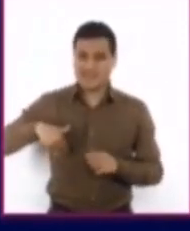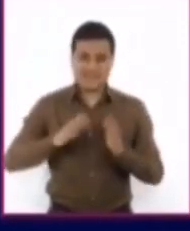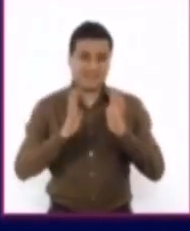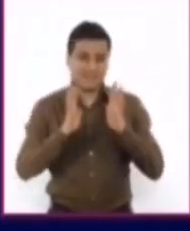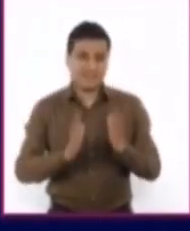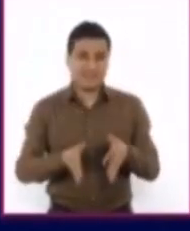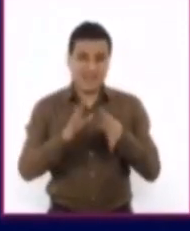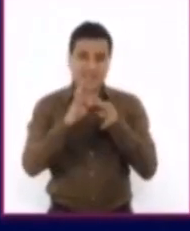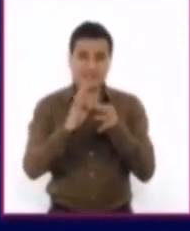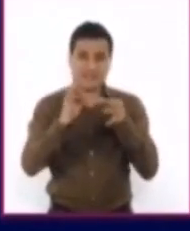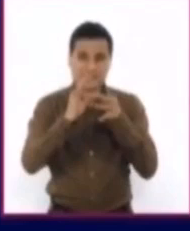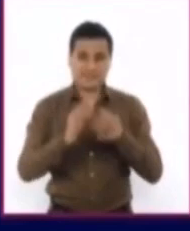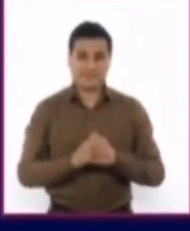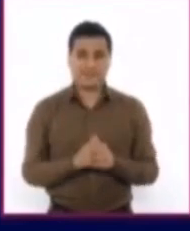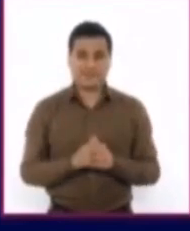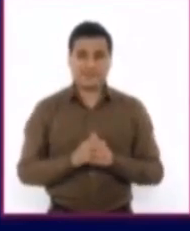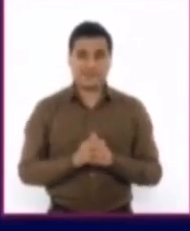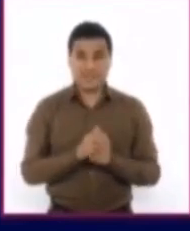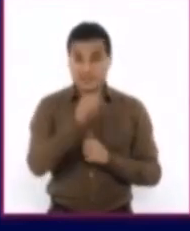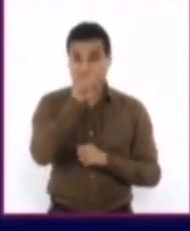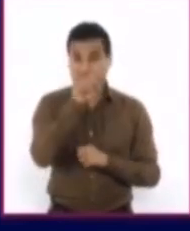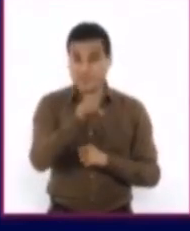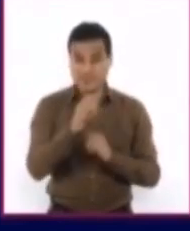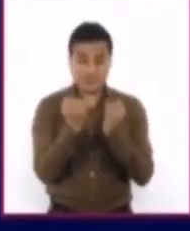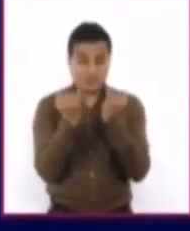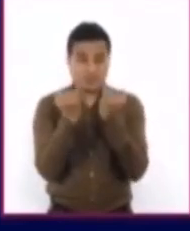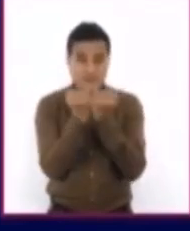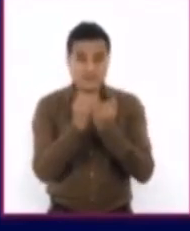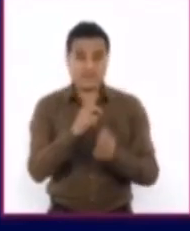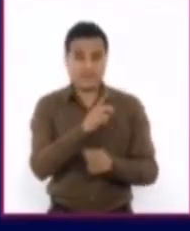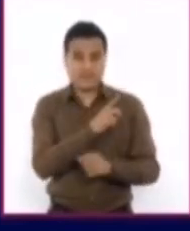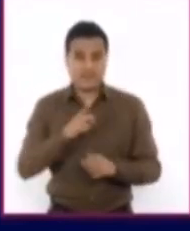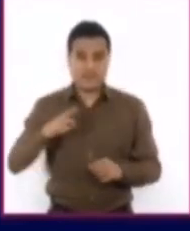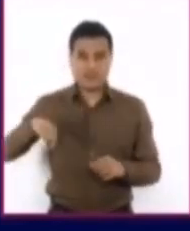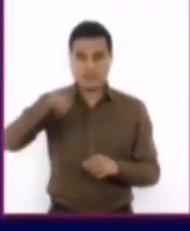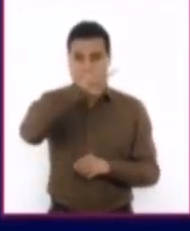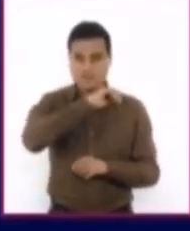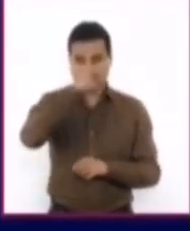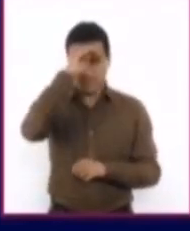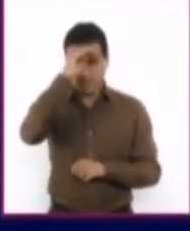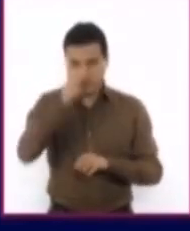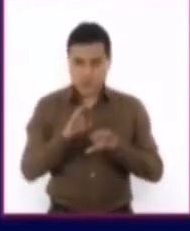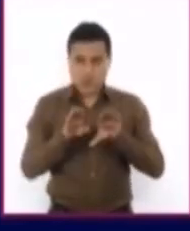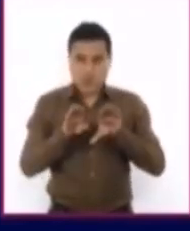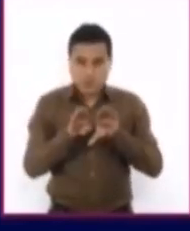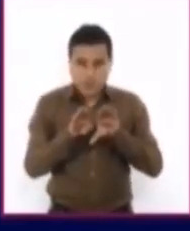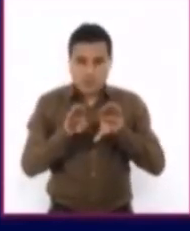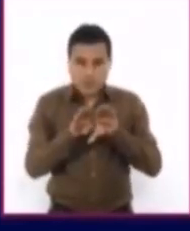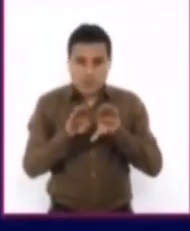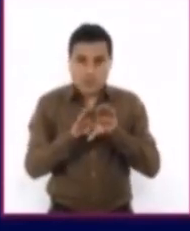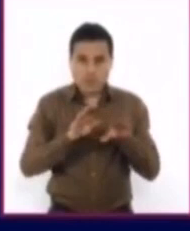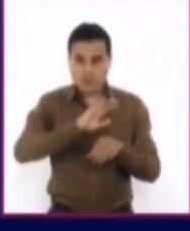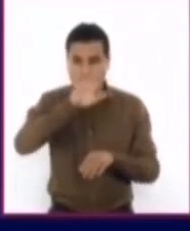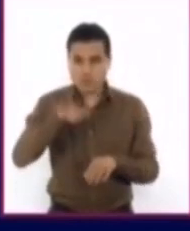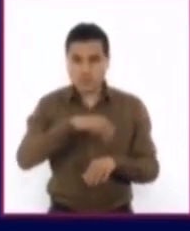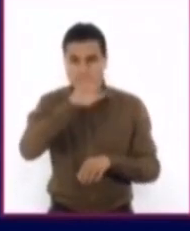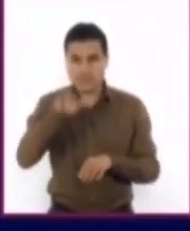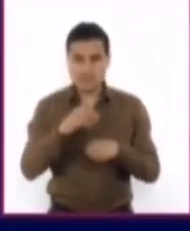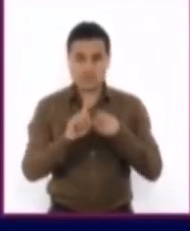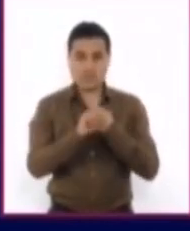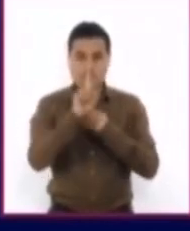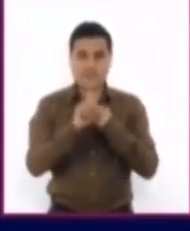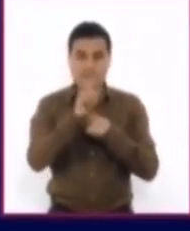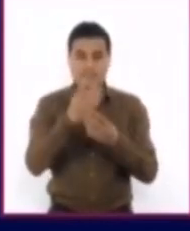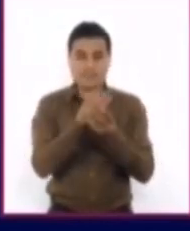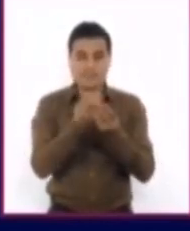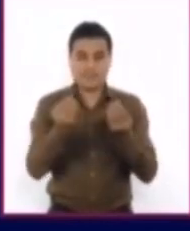a un nivel global. Además, se deben seguir buscando alternativas viables que estén libres de los problemas medioambientales y